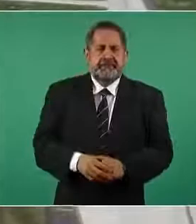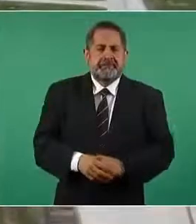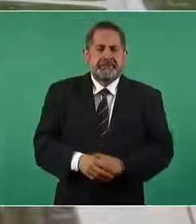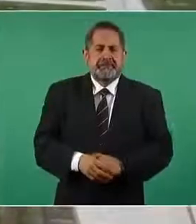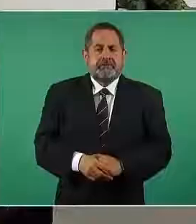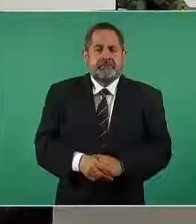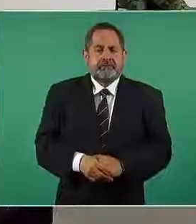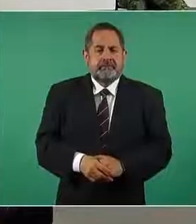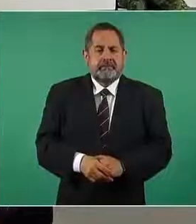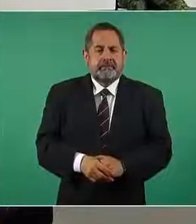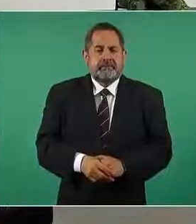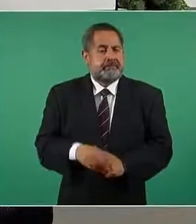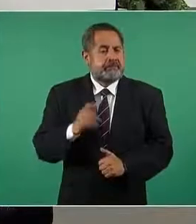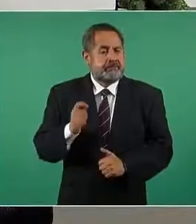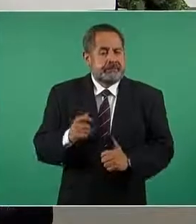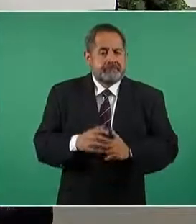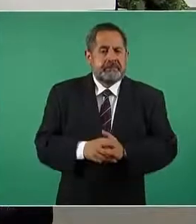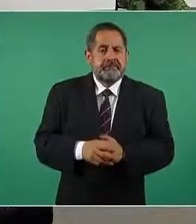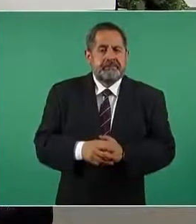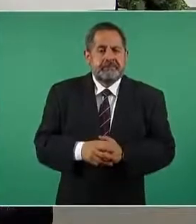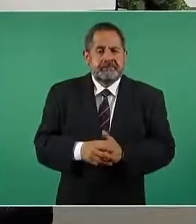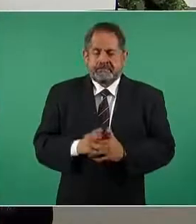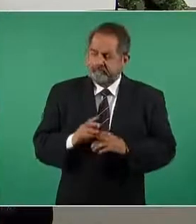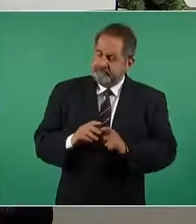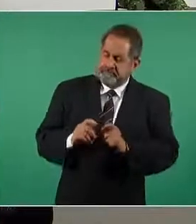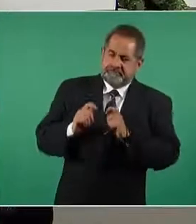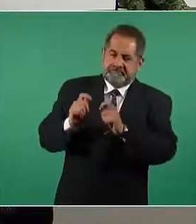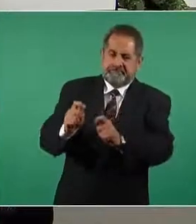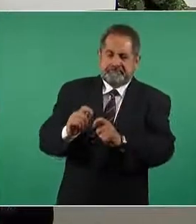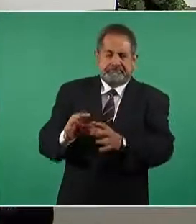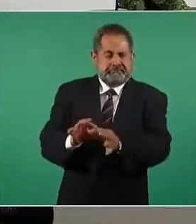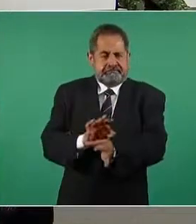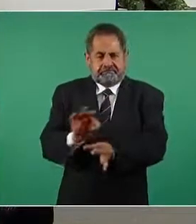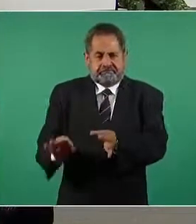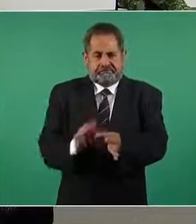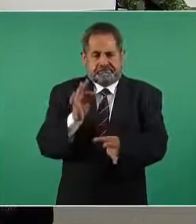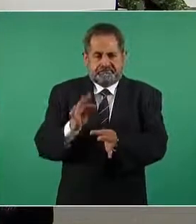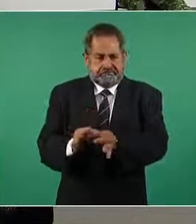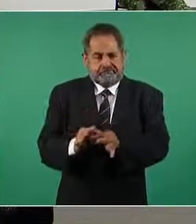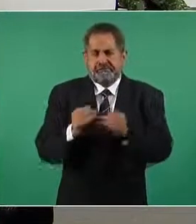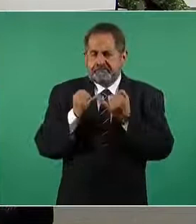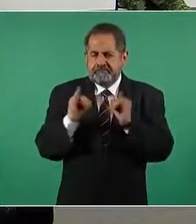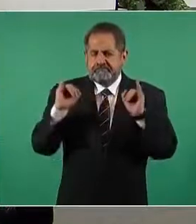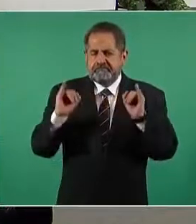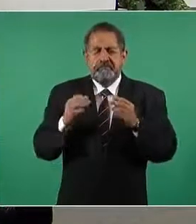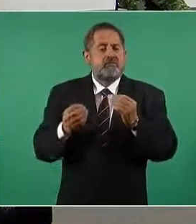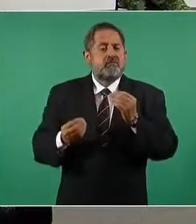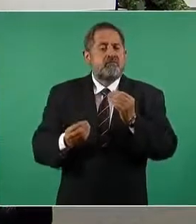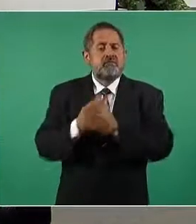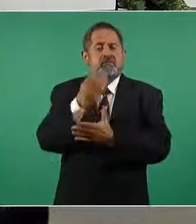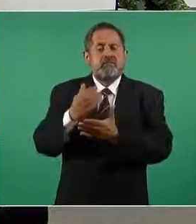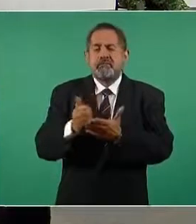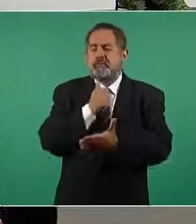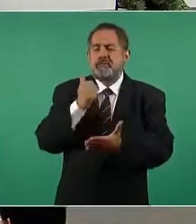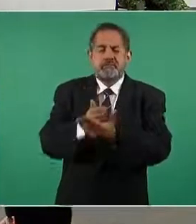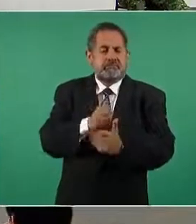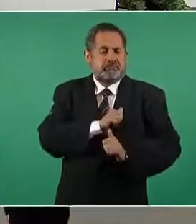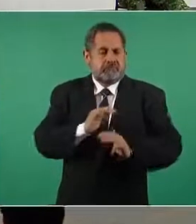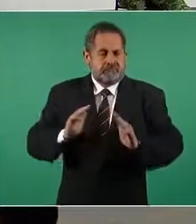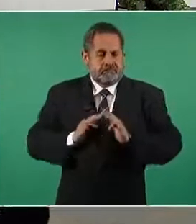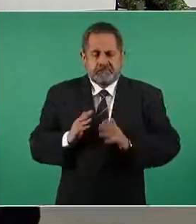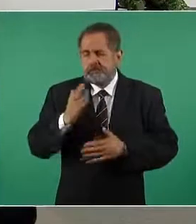de tal manera hemos entregado ya las instalaciones de la nueva ciudad militar y nos referimos de haber